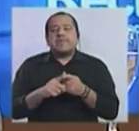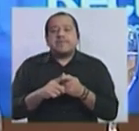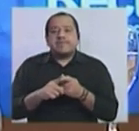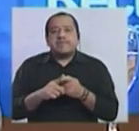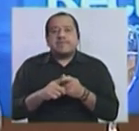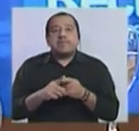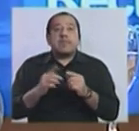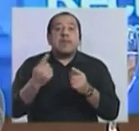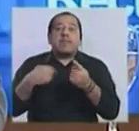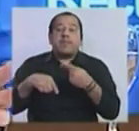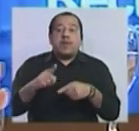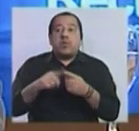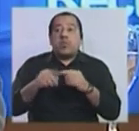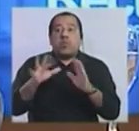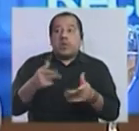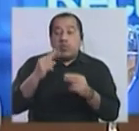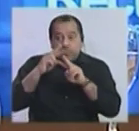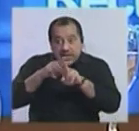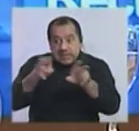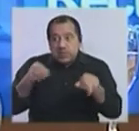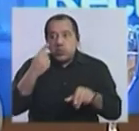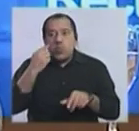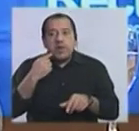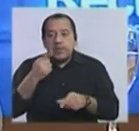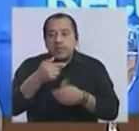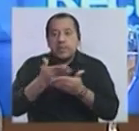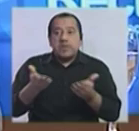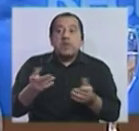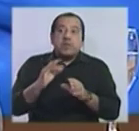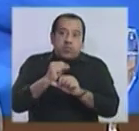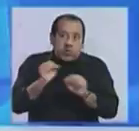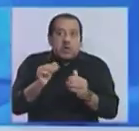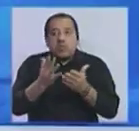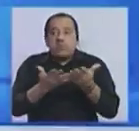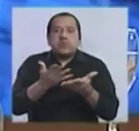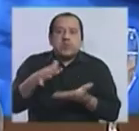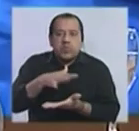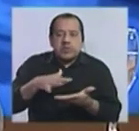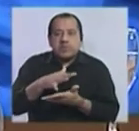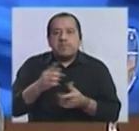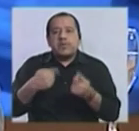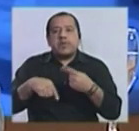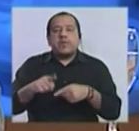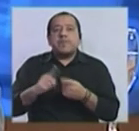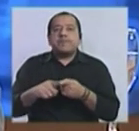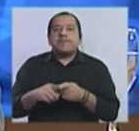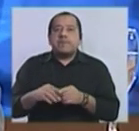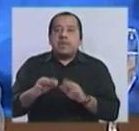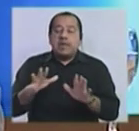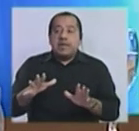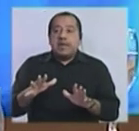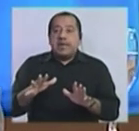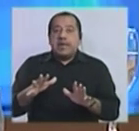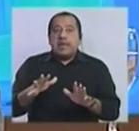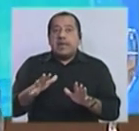y sin embargo, claro, cuando uno mira los números, eso inicialmente podía tener un efecto. Pero, a ver, si uno mira